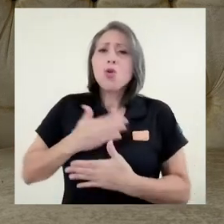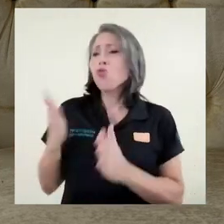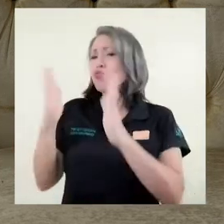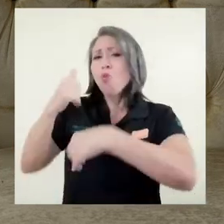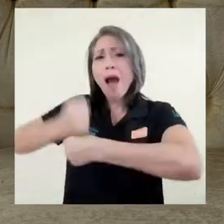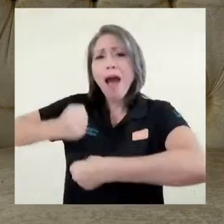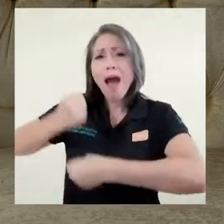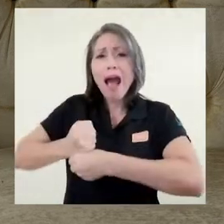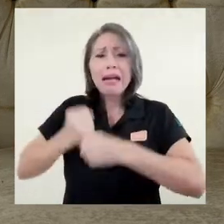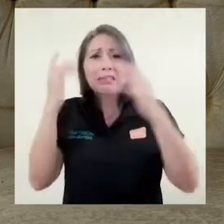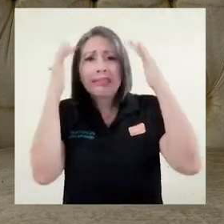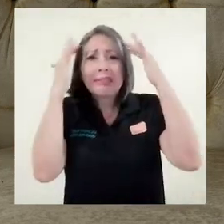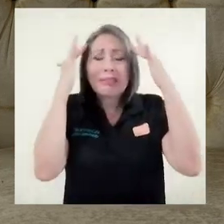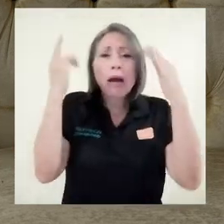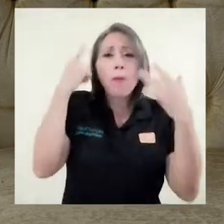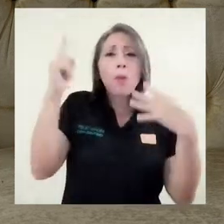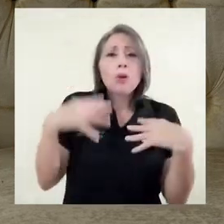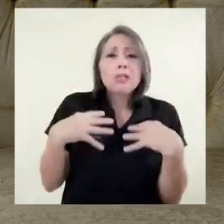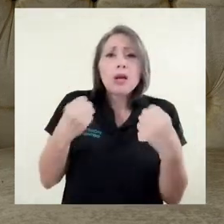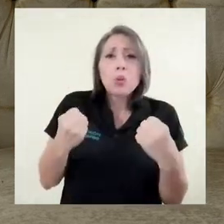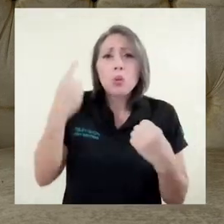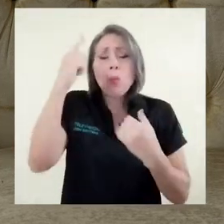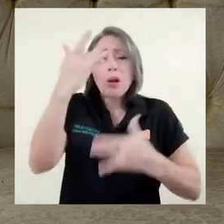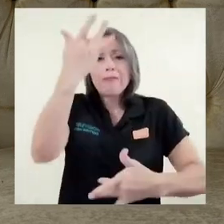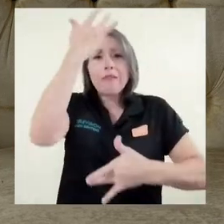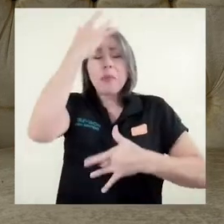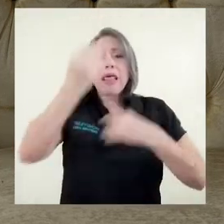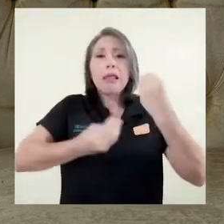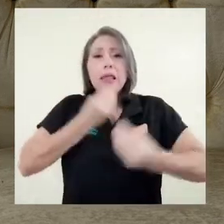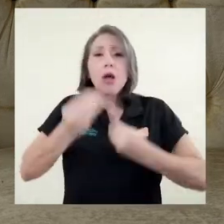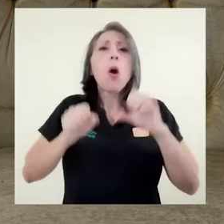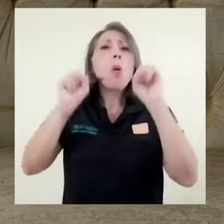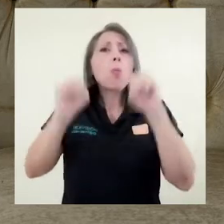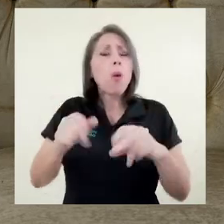la crisis sanitaria podría agudizar el panorama de